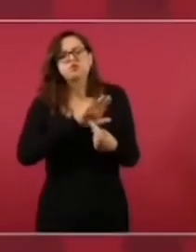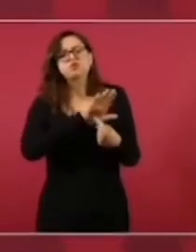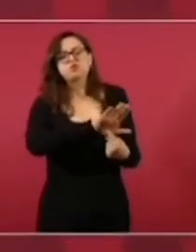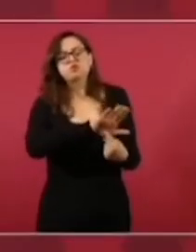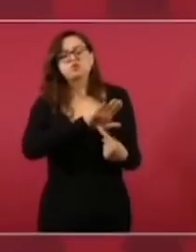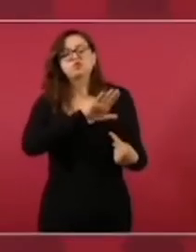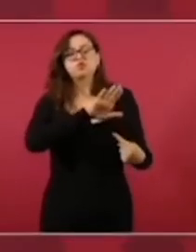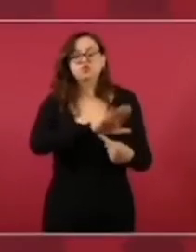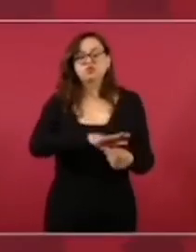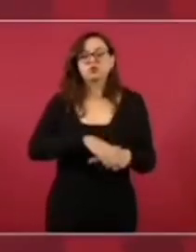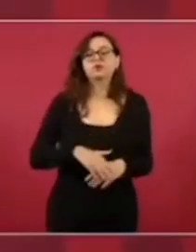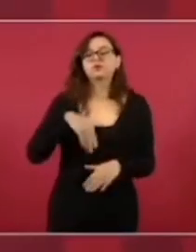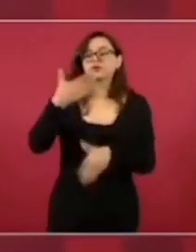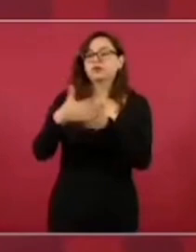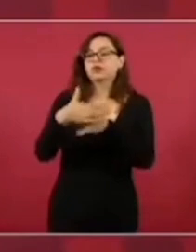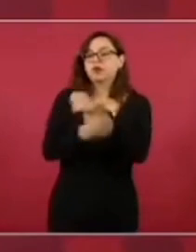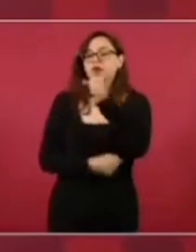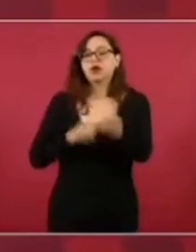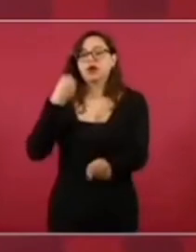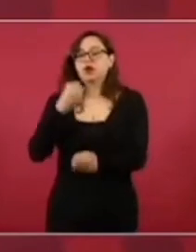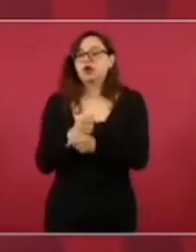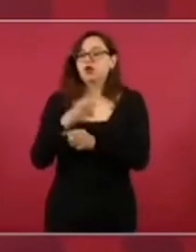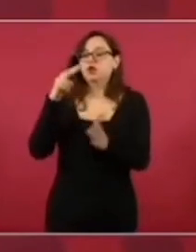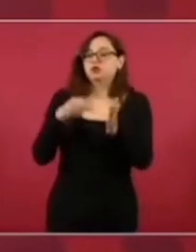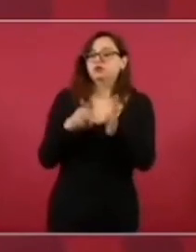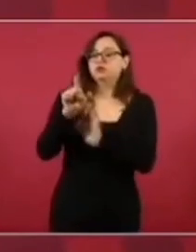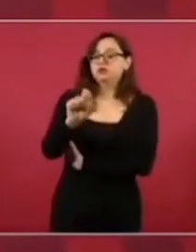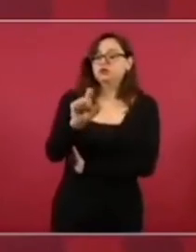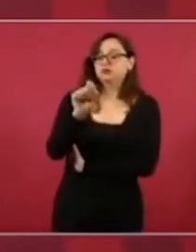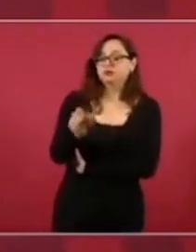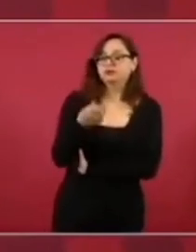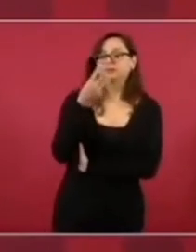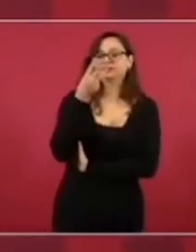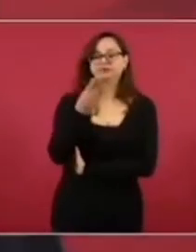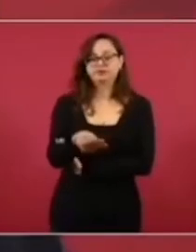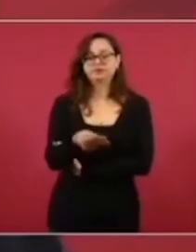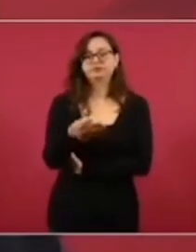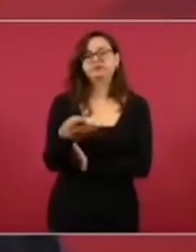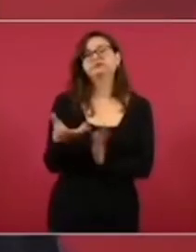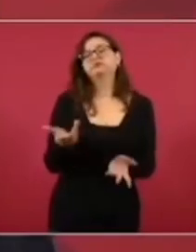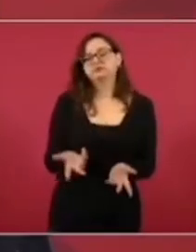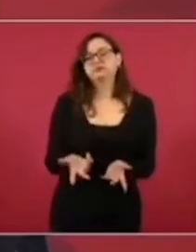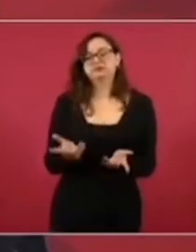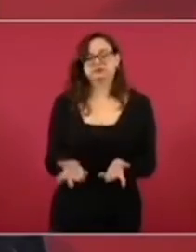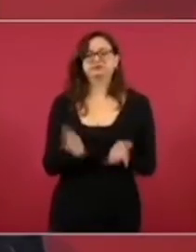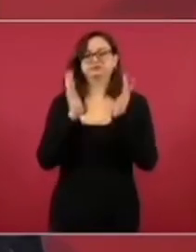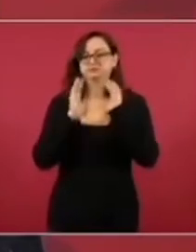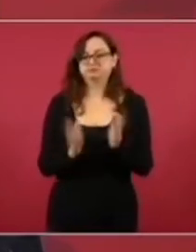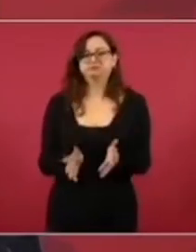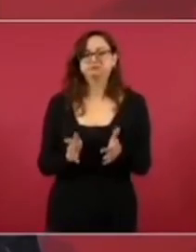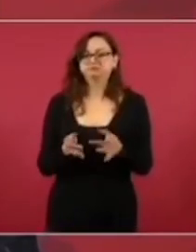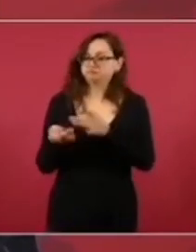próximo ya un sistema de salud pública de primera,